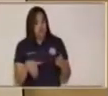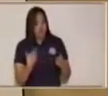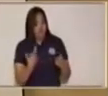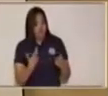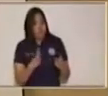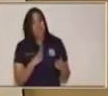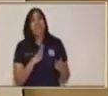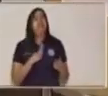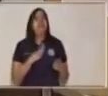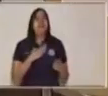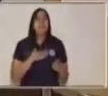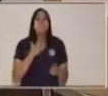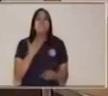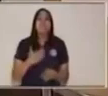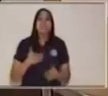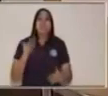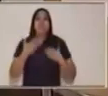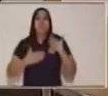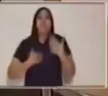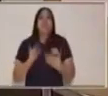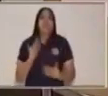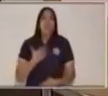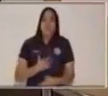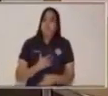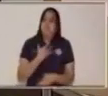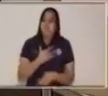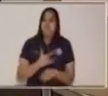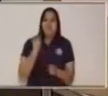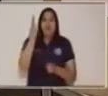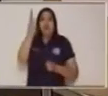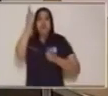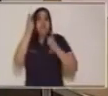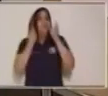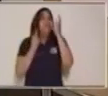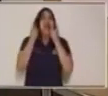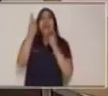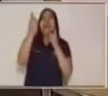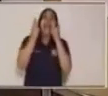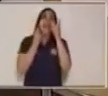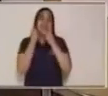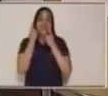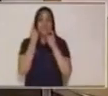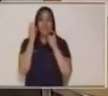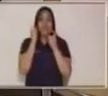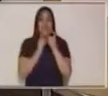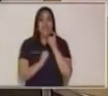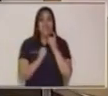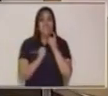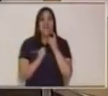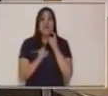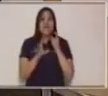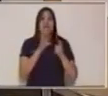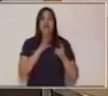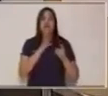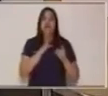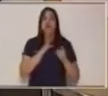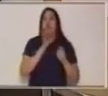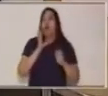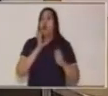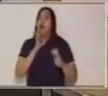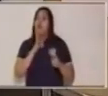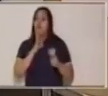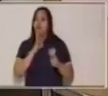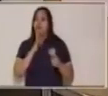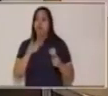tener nuestras expresiones de sentimientos en orden. Si lo que quiero decir me hace sentirme feliz